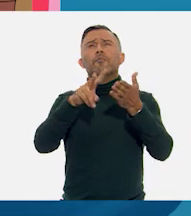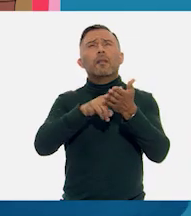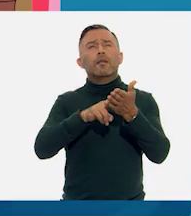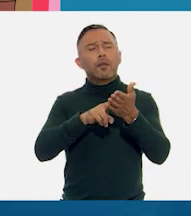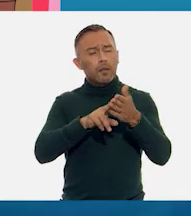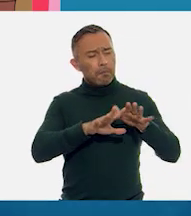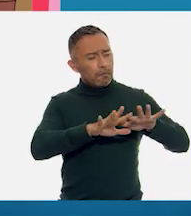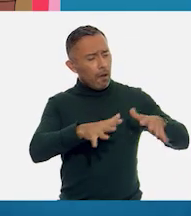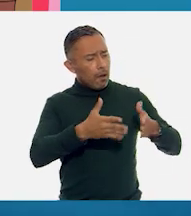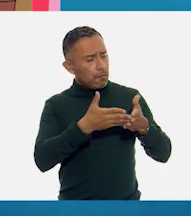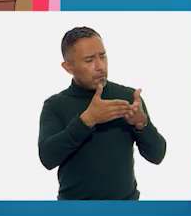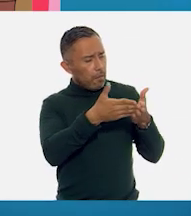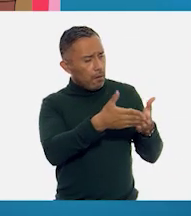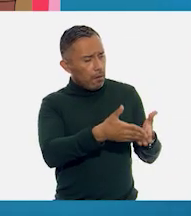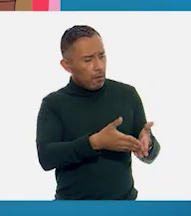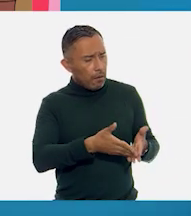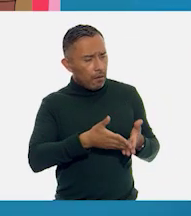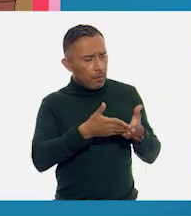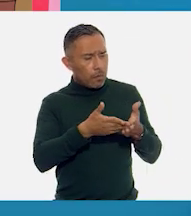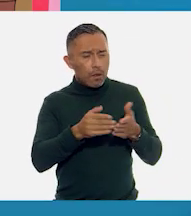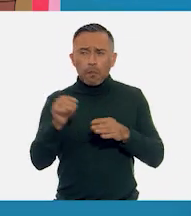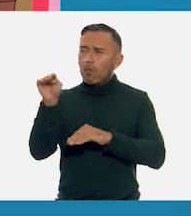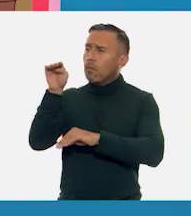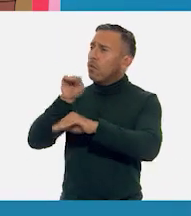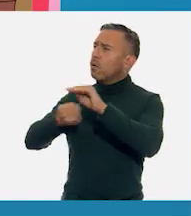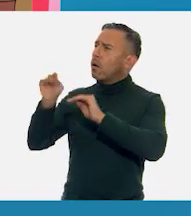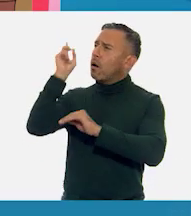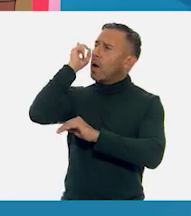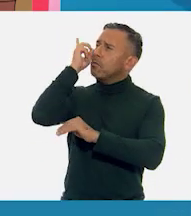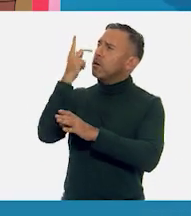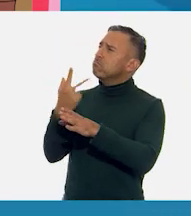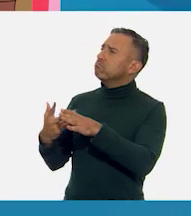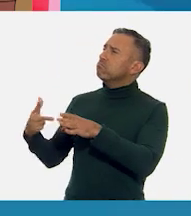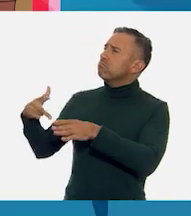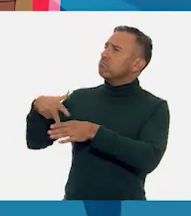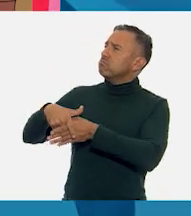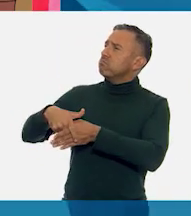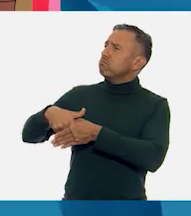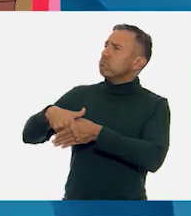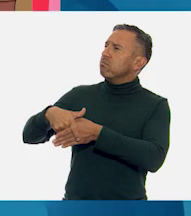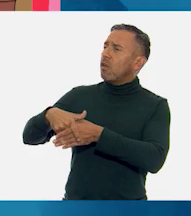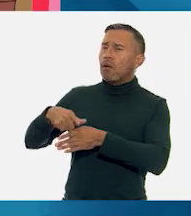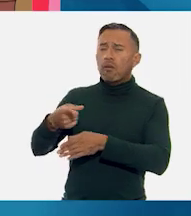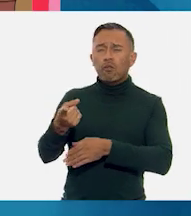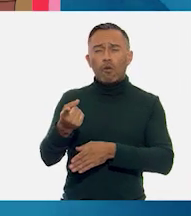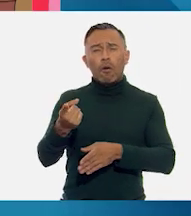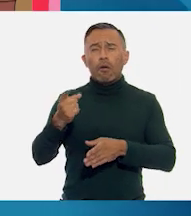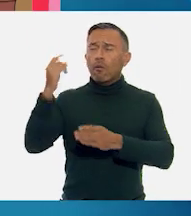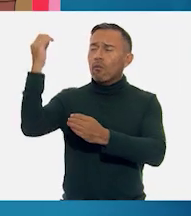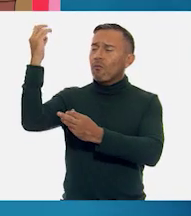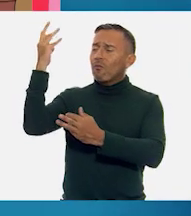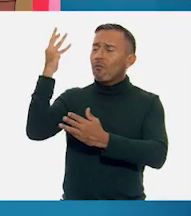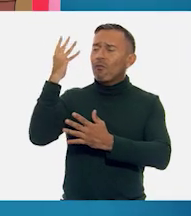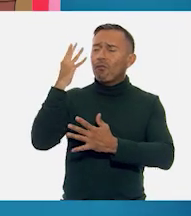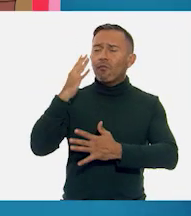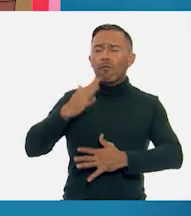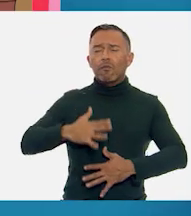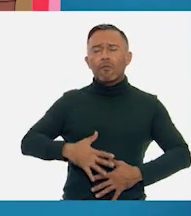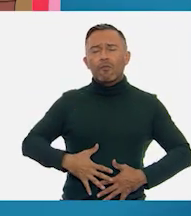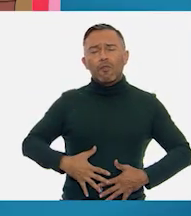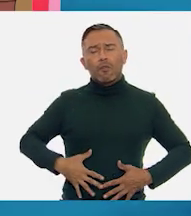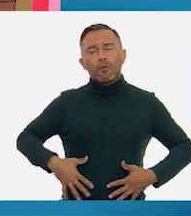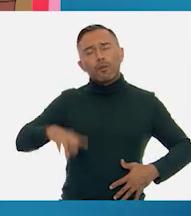mar y el caballo en la montaña. Con la sombra en la cintura, ella sueña en su baranda.